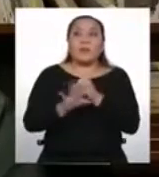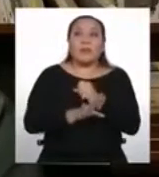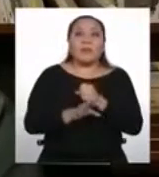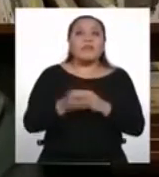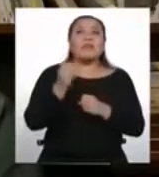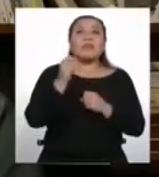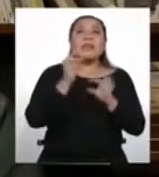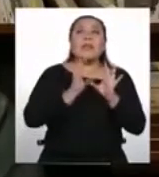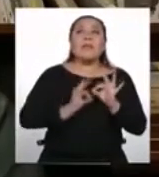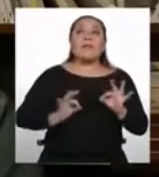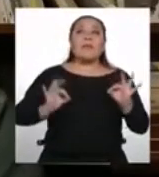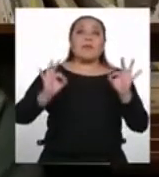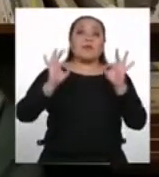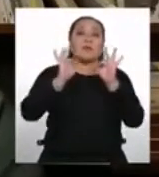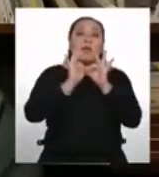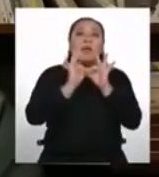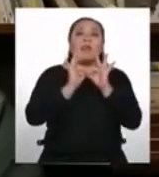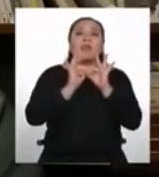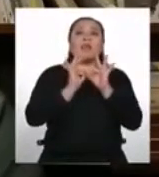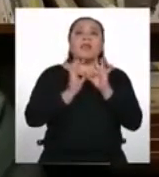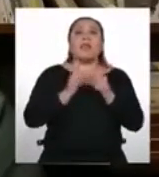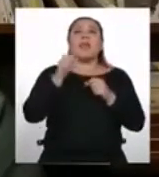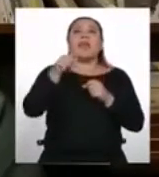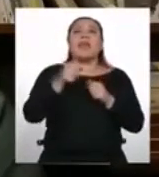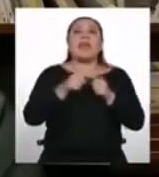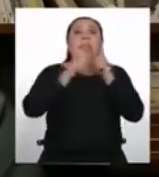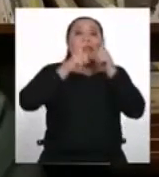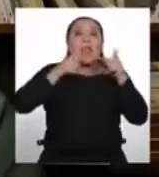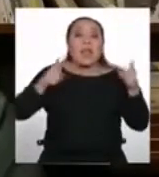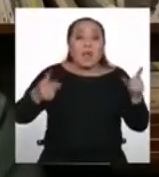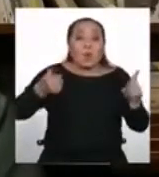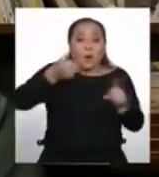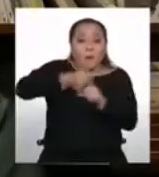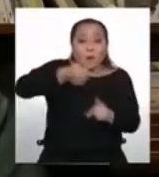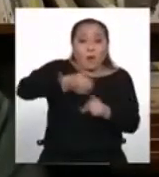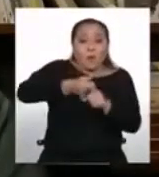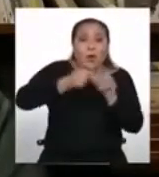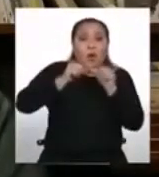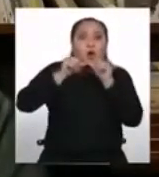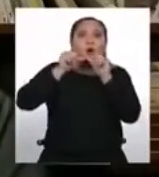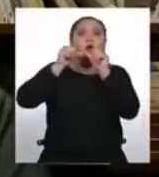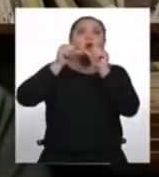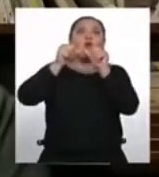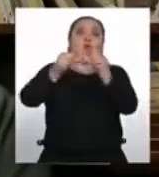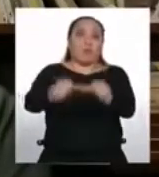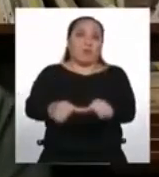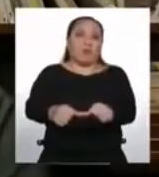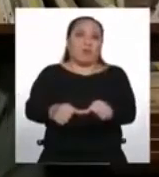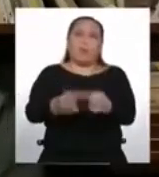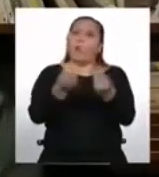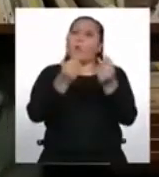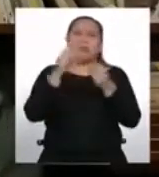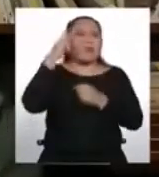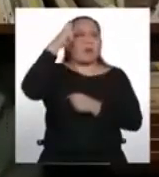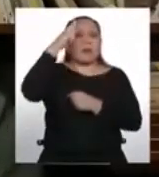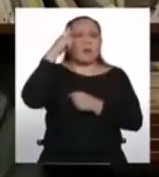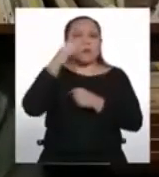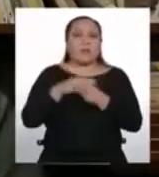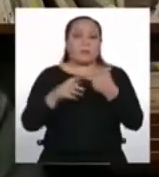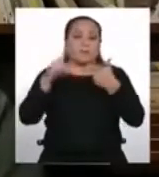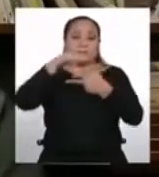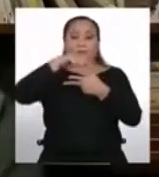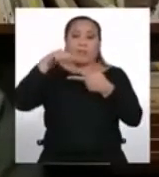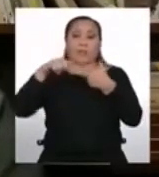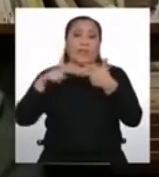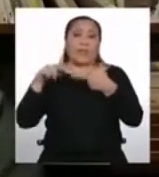importante mantener vivas nuestras lenguas indígenas por muchas razones. Vamos a hablar de tres razones, básicamente.